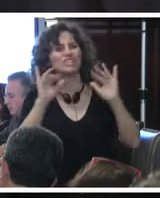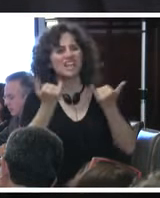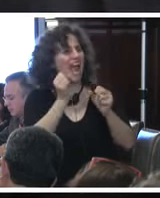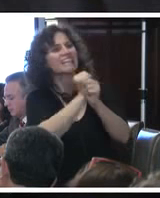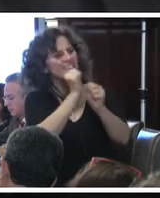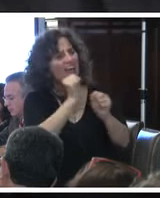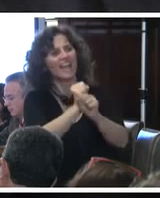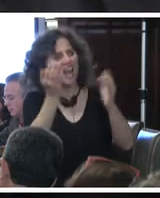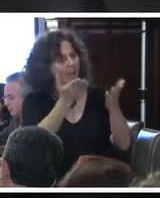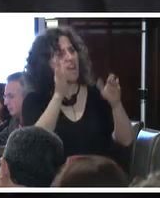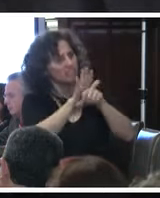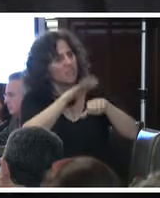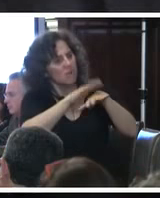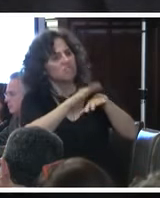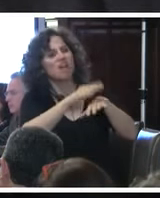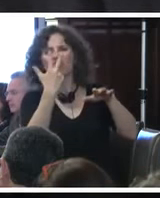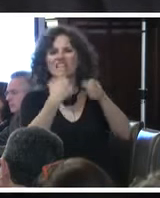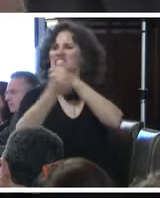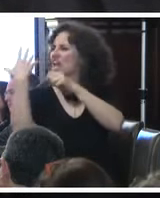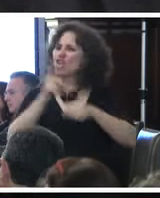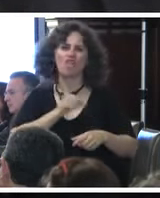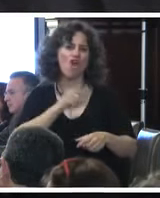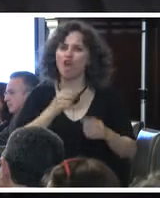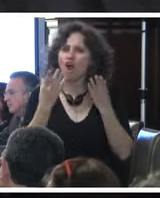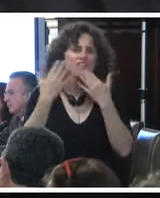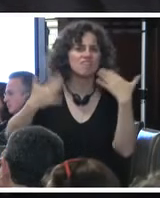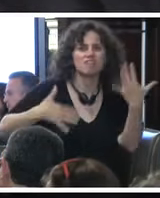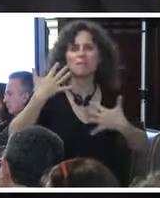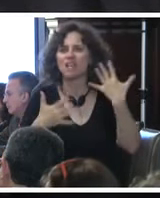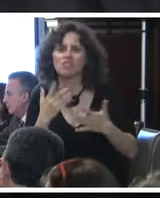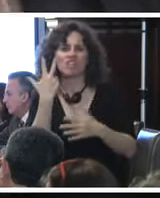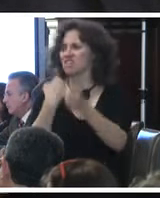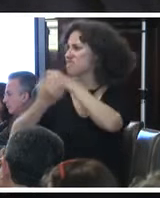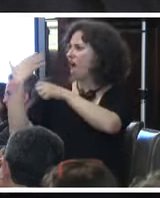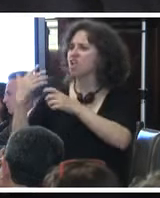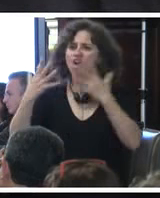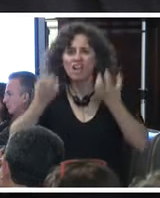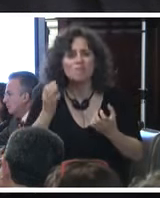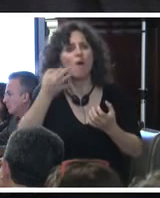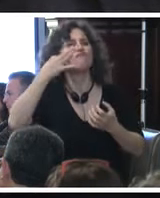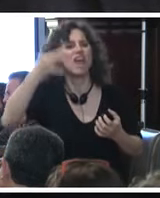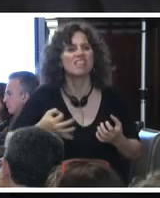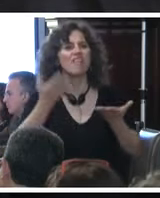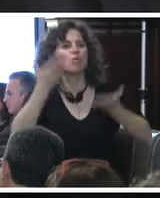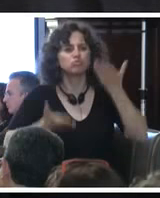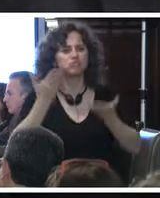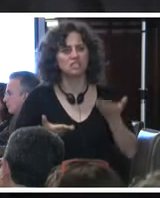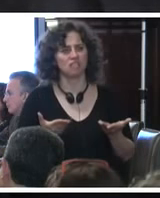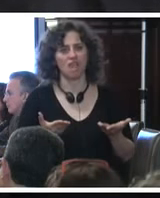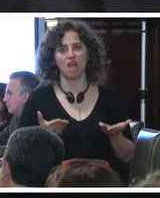trabajo. Ya son tres años de dolor, tres años de desesperación. Y queremos verdad y justicia.